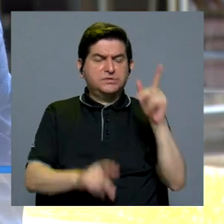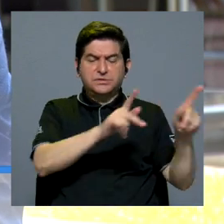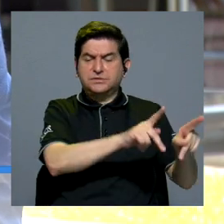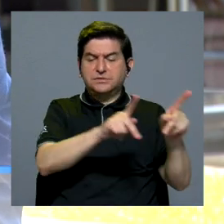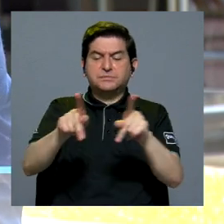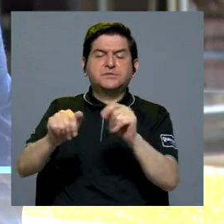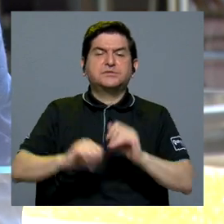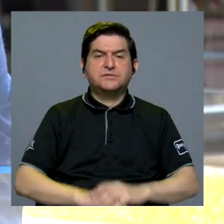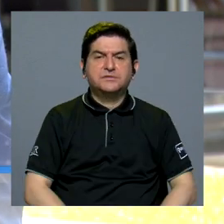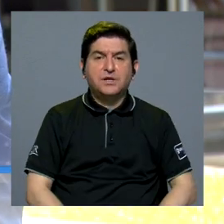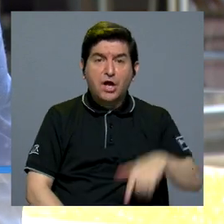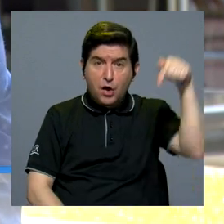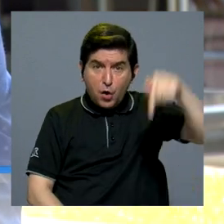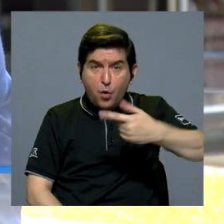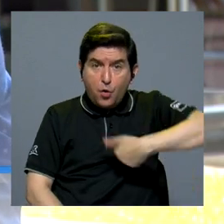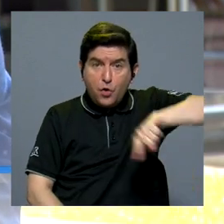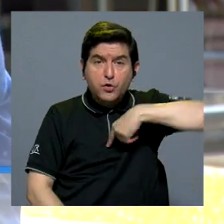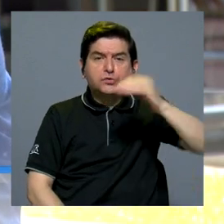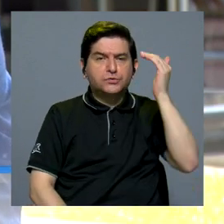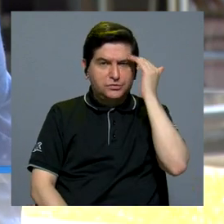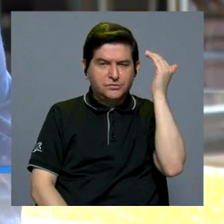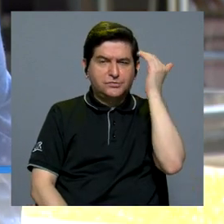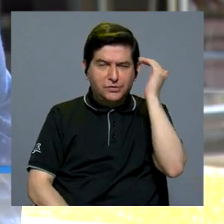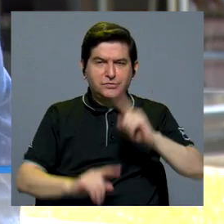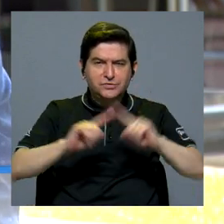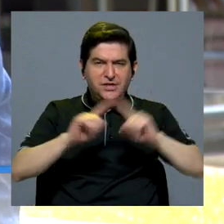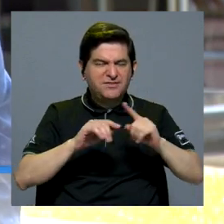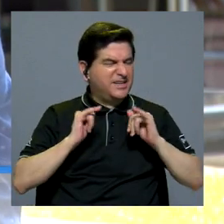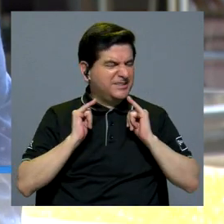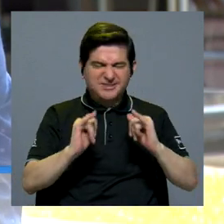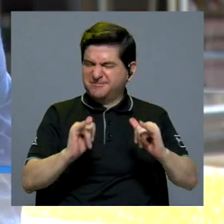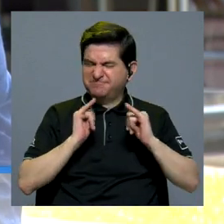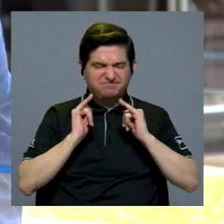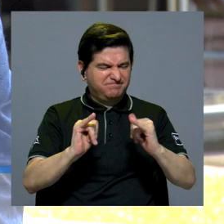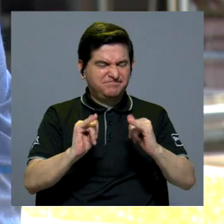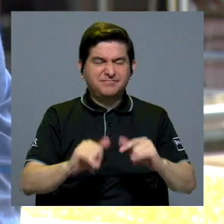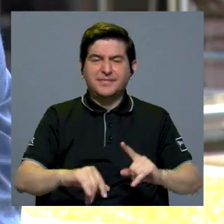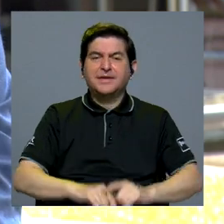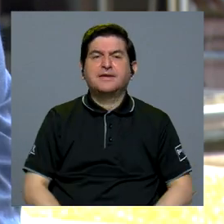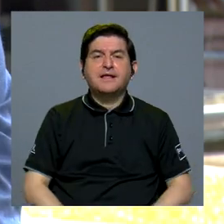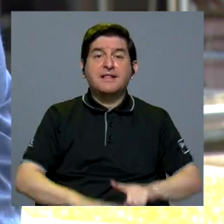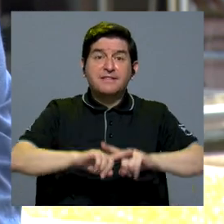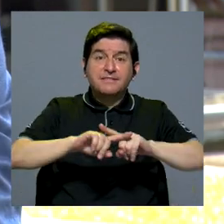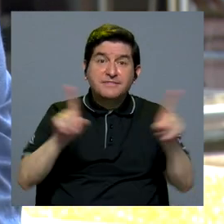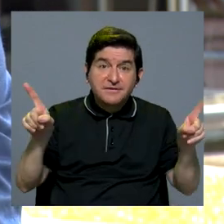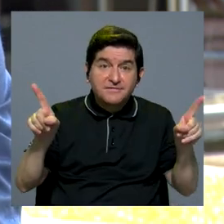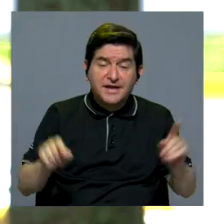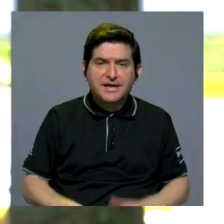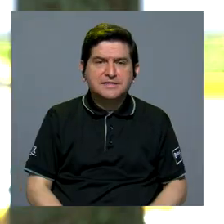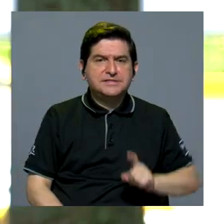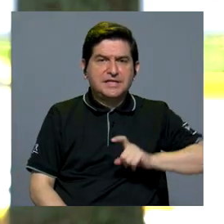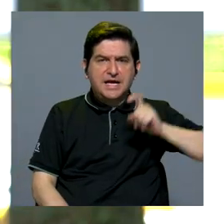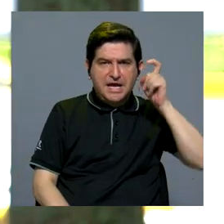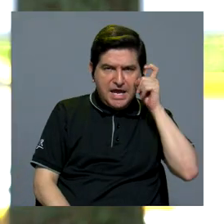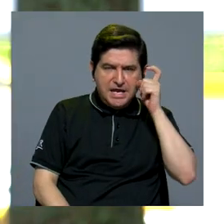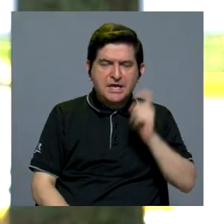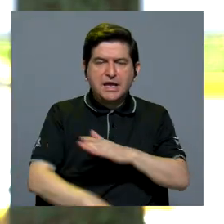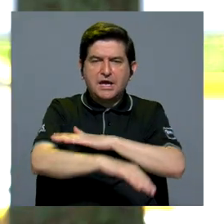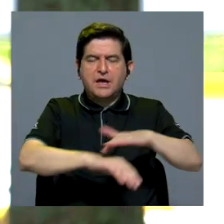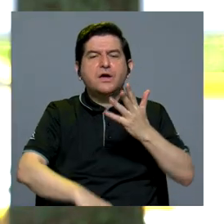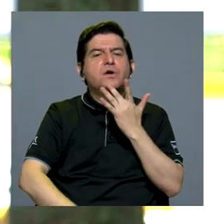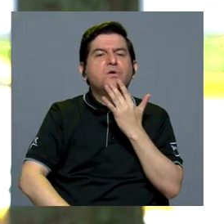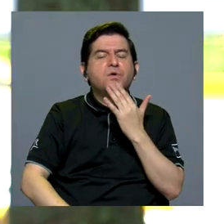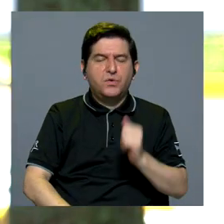las personas. Hoy somos conscientes de una serie de desigualdades, de diferencias en términos de género, de